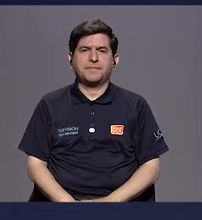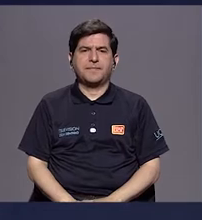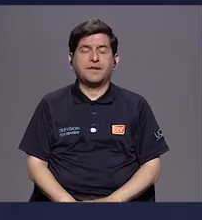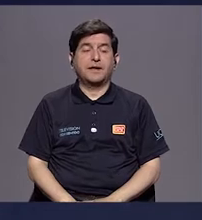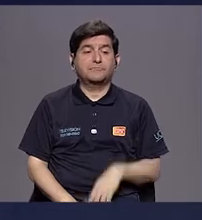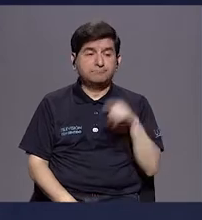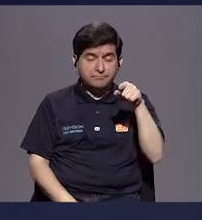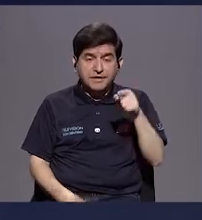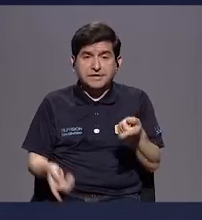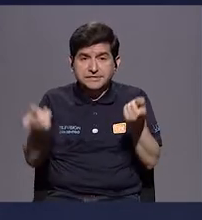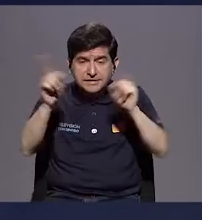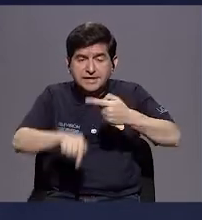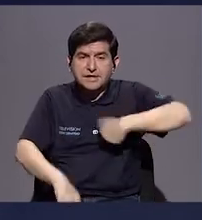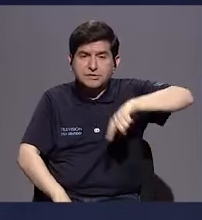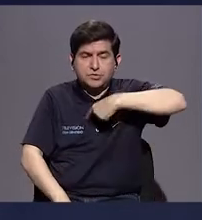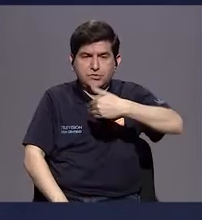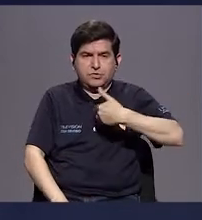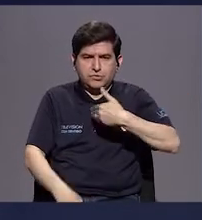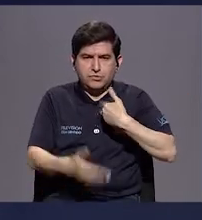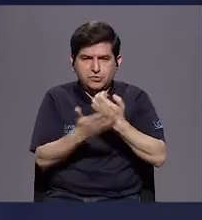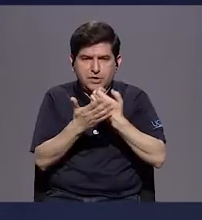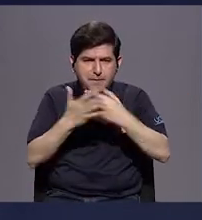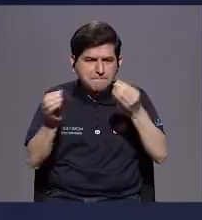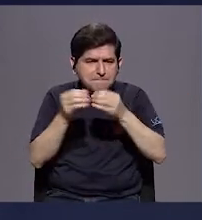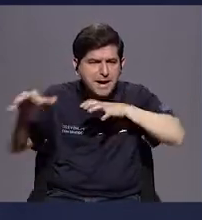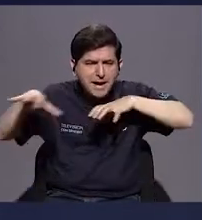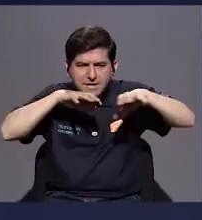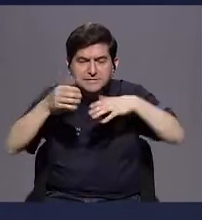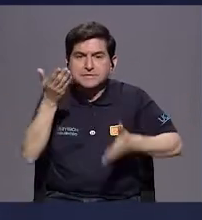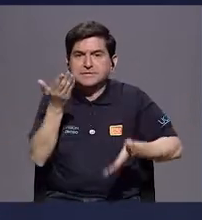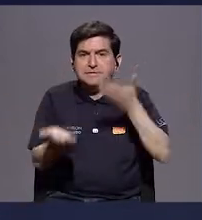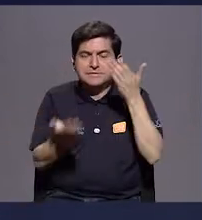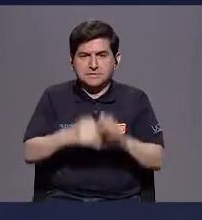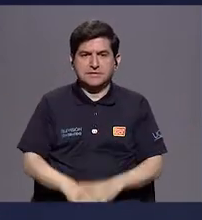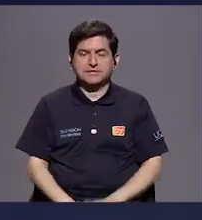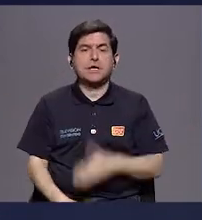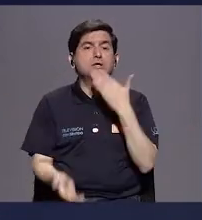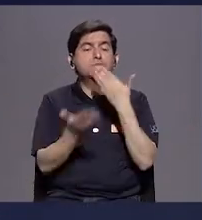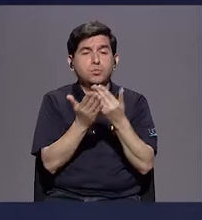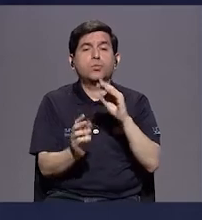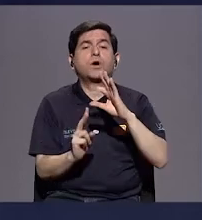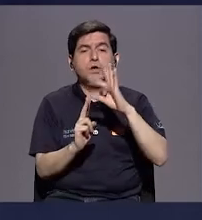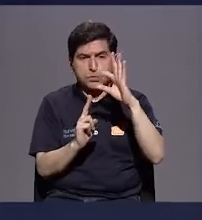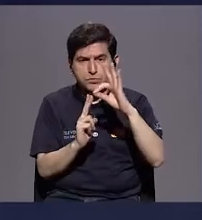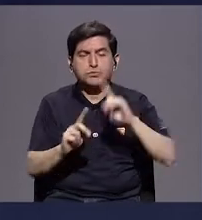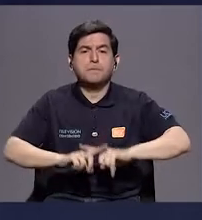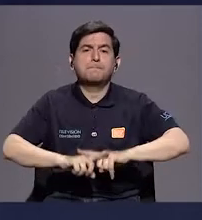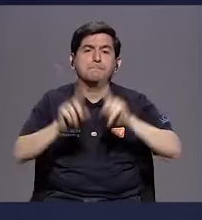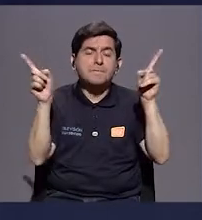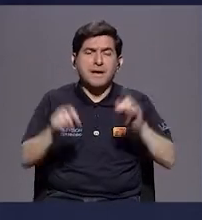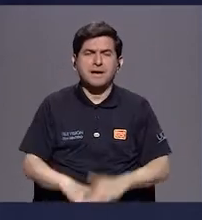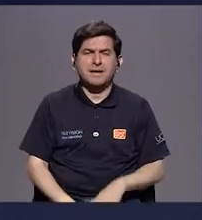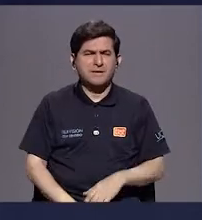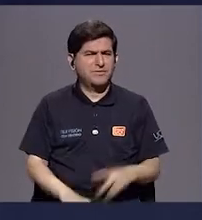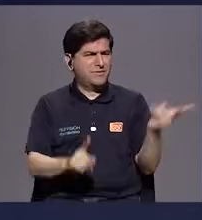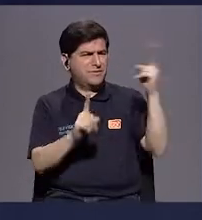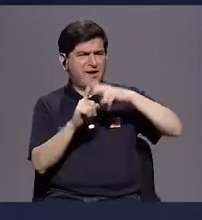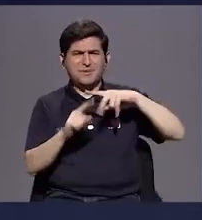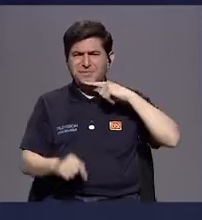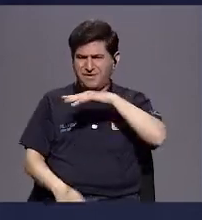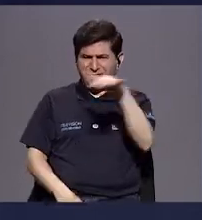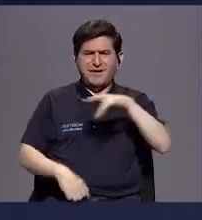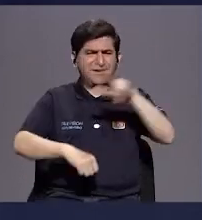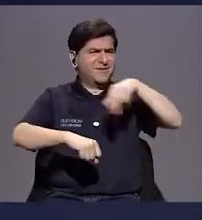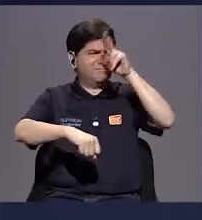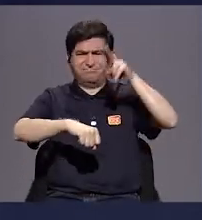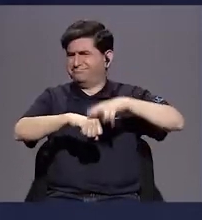que evidentemente si tuviéramos una economía más dinamizada probablemente sería una muy buena opción. Sin embargo, si lo ajustamos a la realidad nacional,